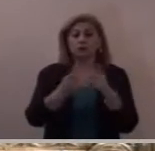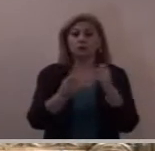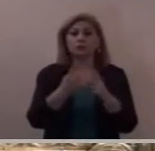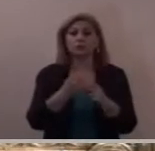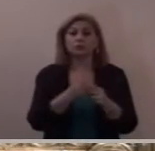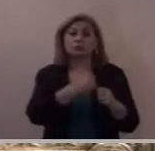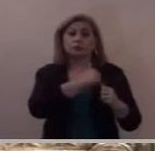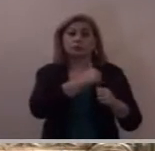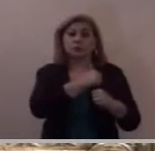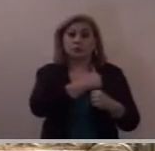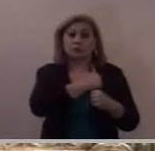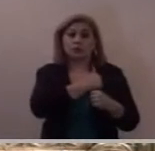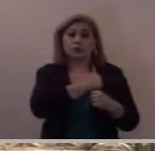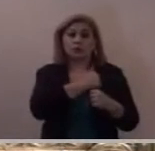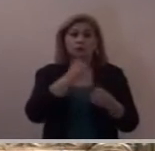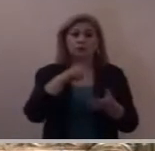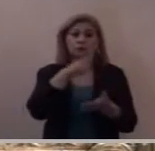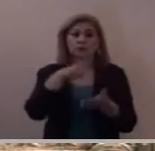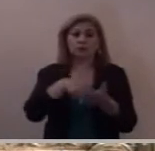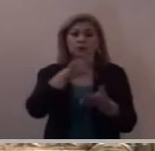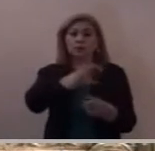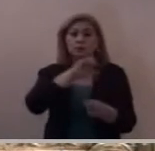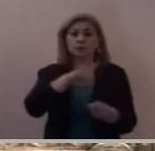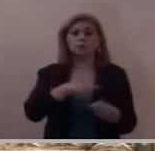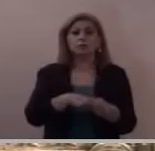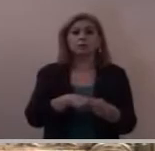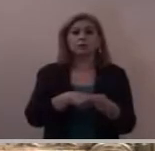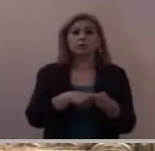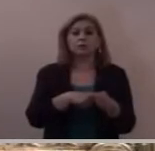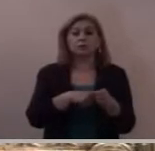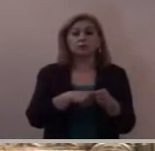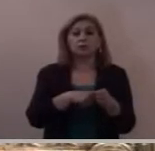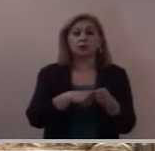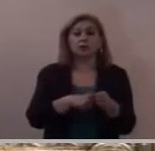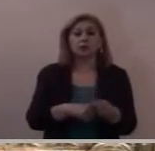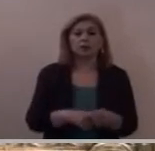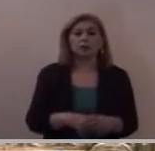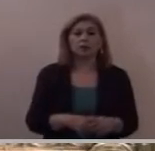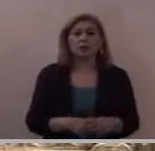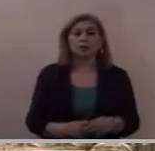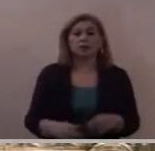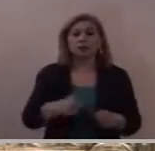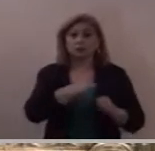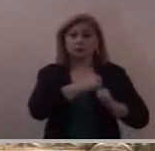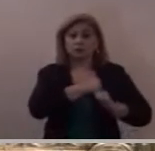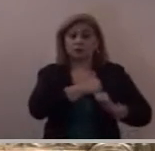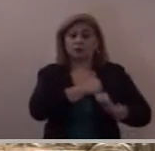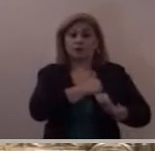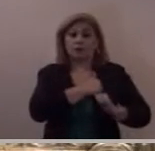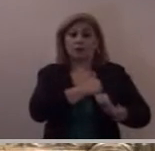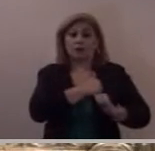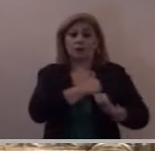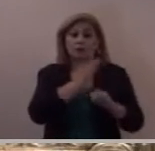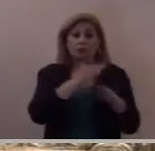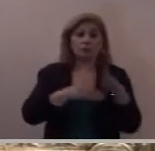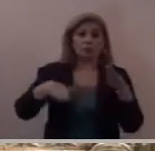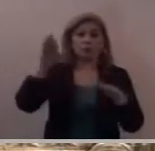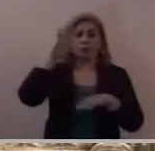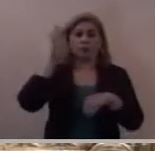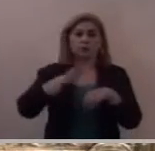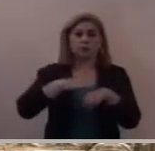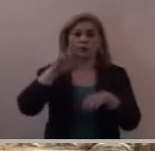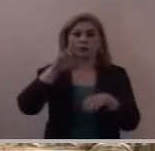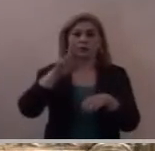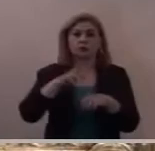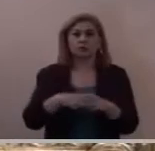un lugar especial en la jerarquía del ejército puede evocarnos